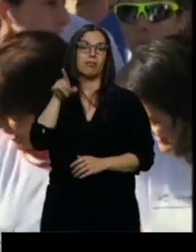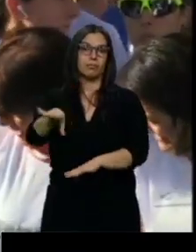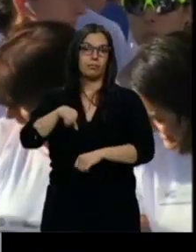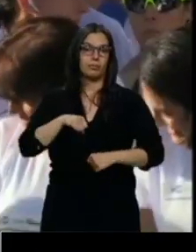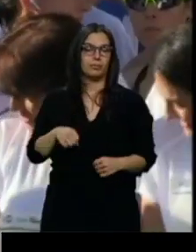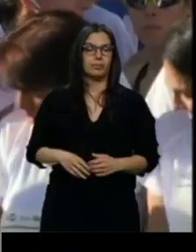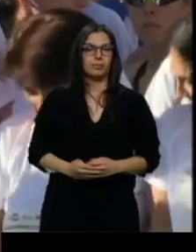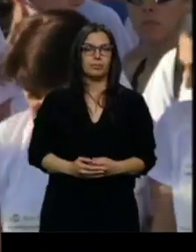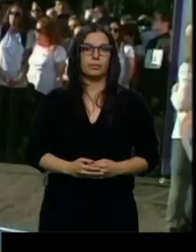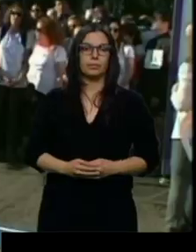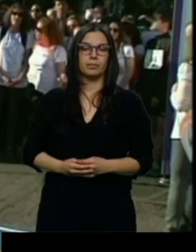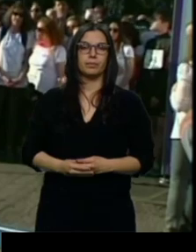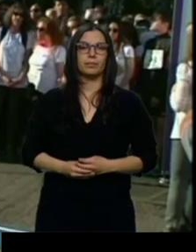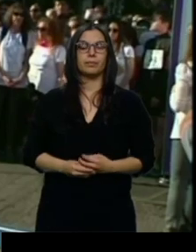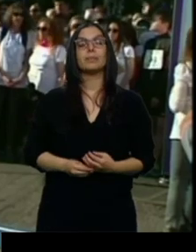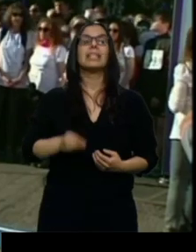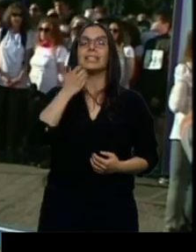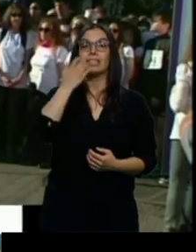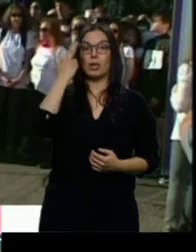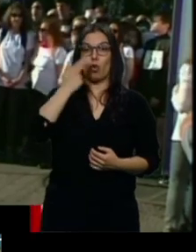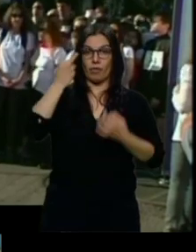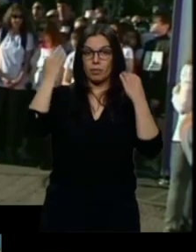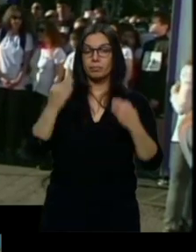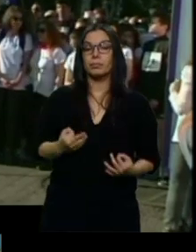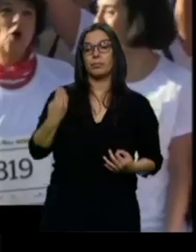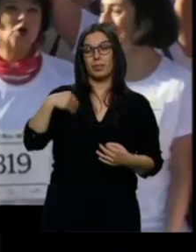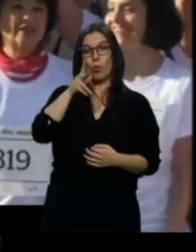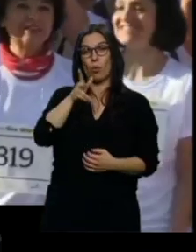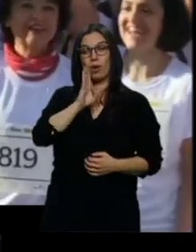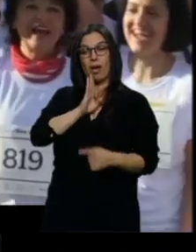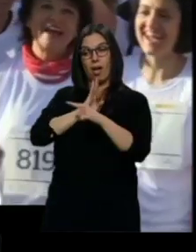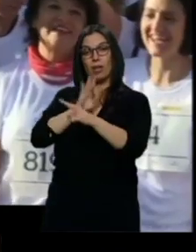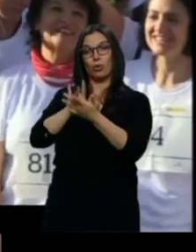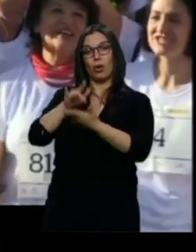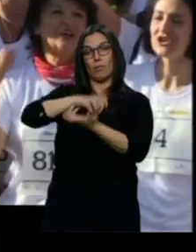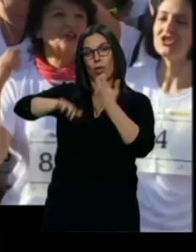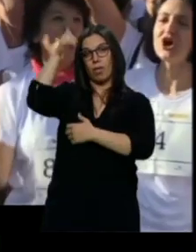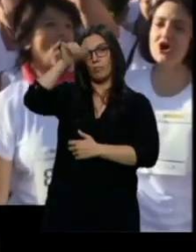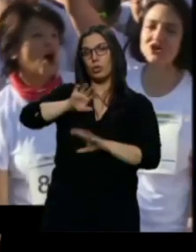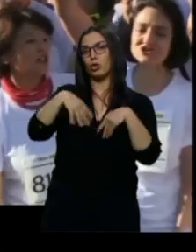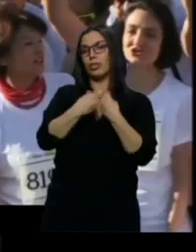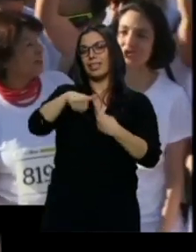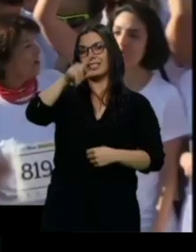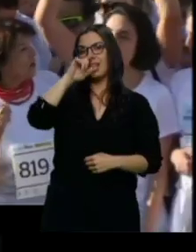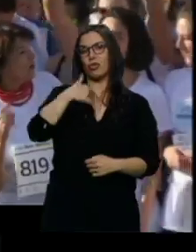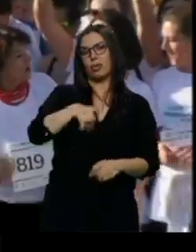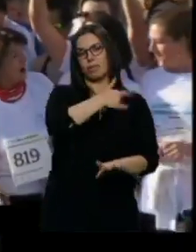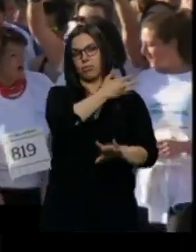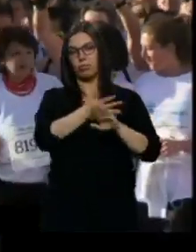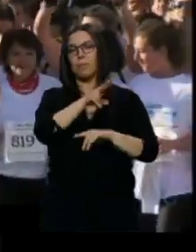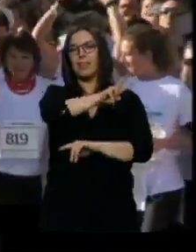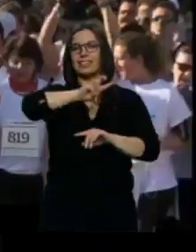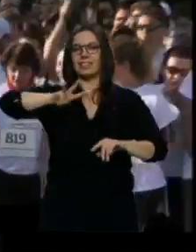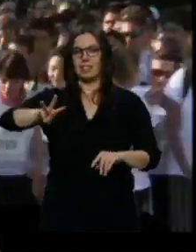De confirmarse que ese caso de Ayamonte sea violencia machista serían 23 las mujeres asesinadas en lo que llevamos de 2019.